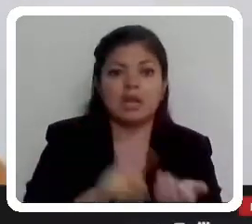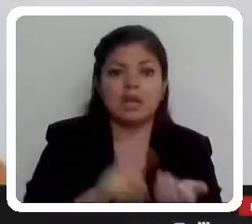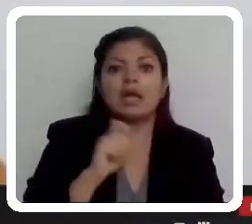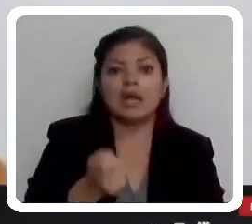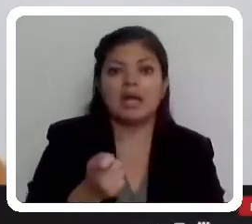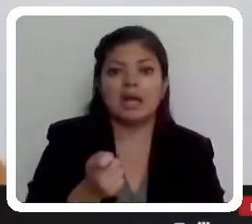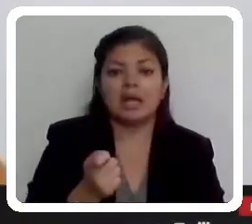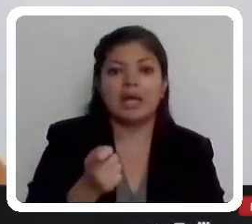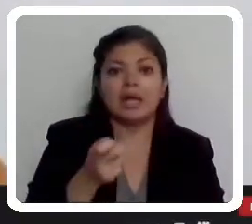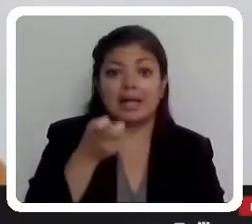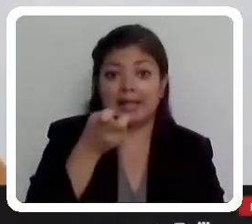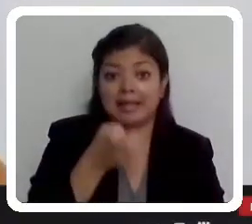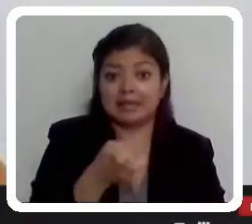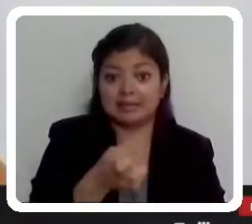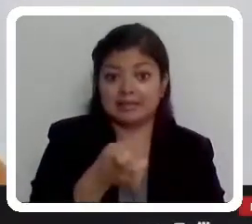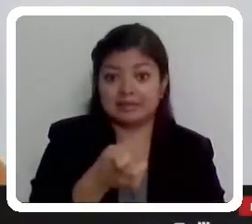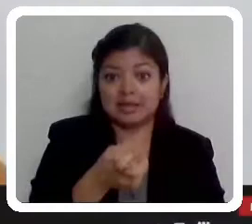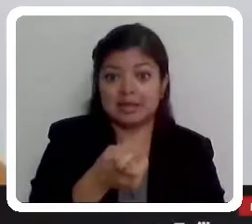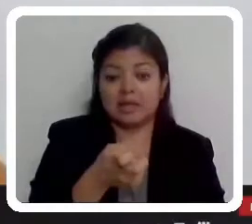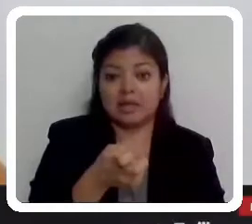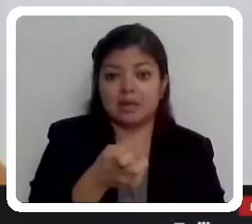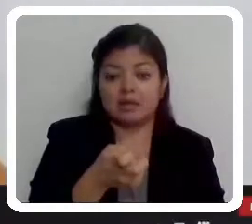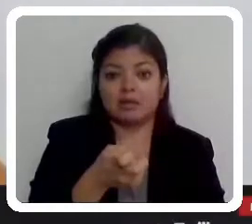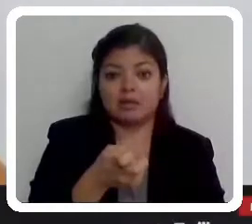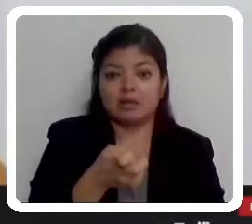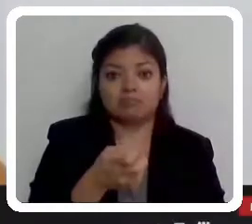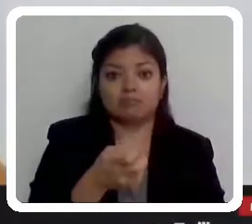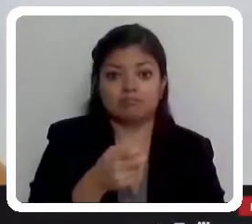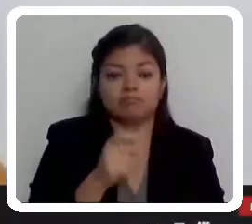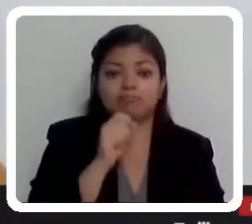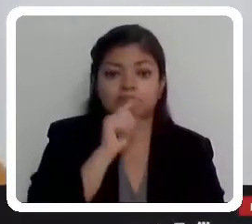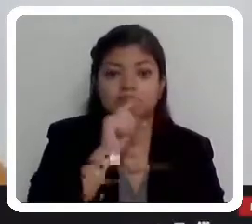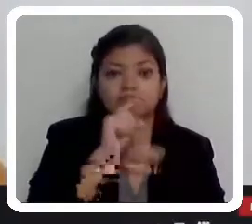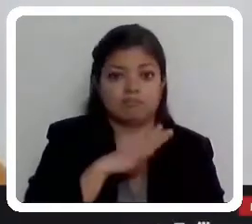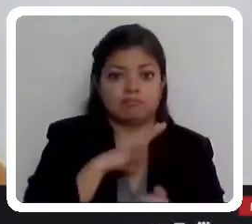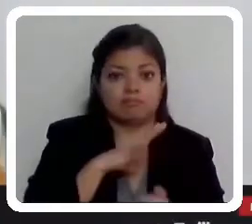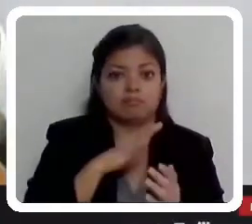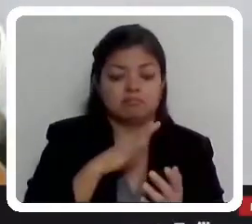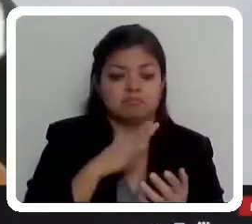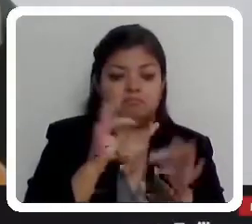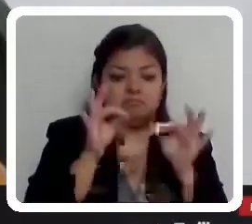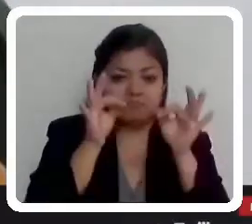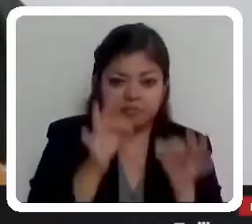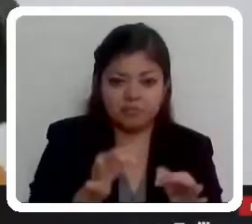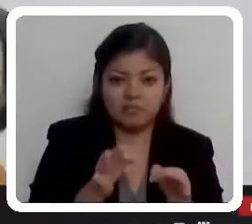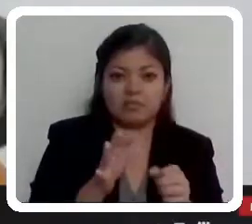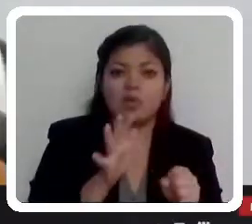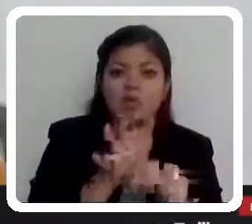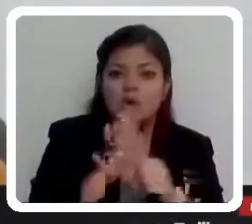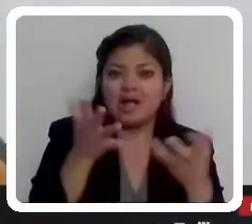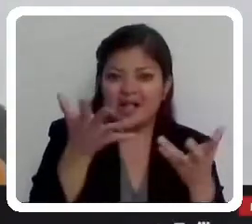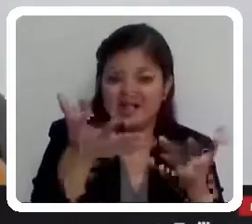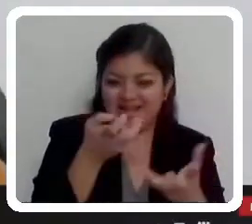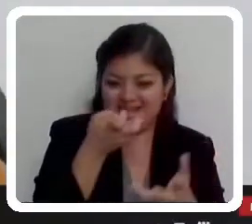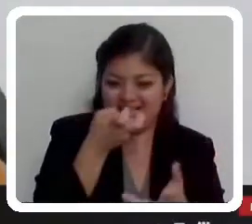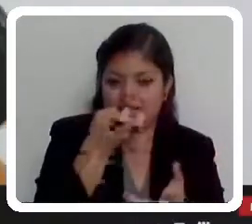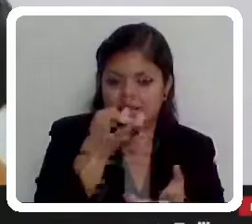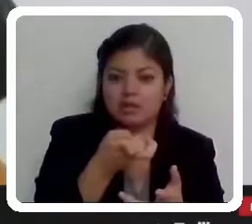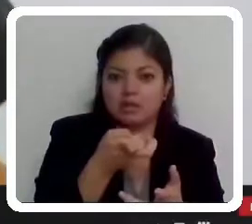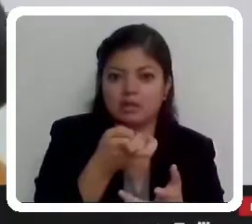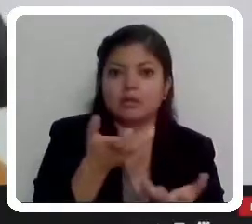en teoría o bajo el papel y el argumento y lo que se crea en ese momento es